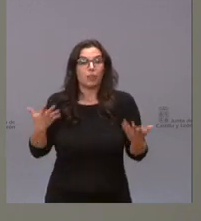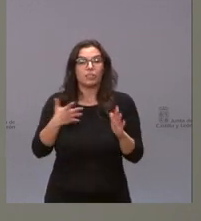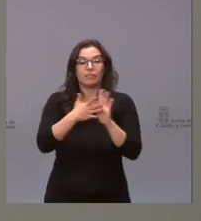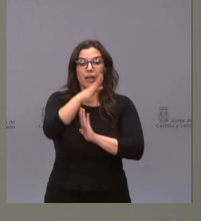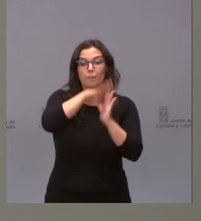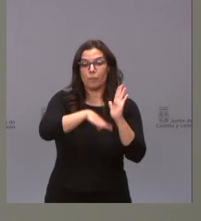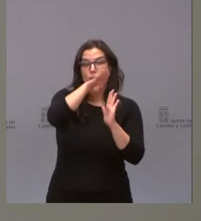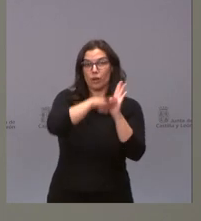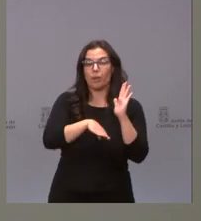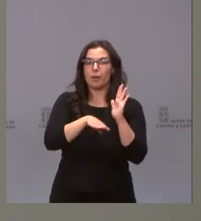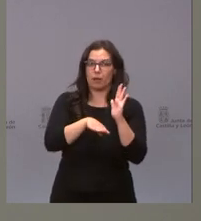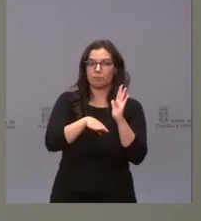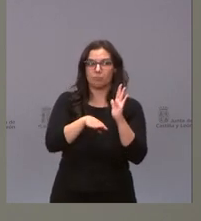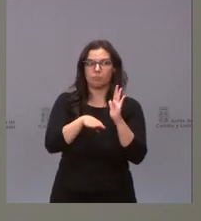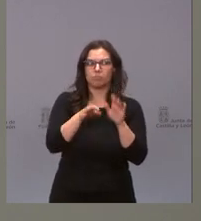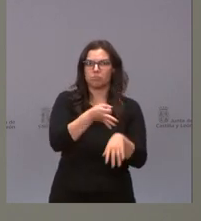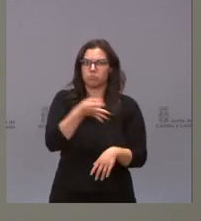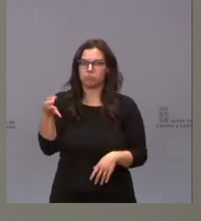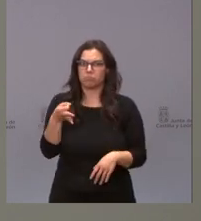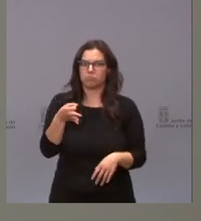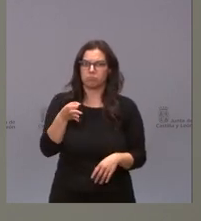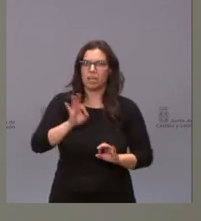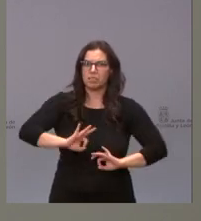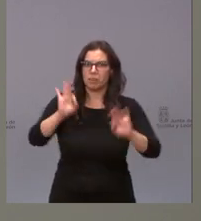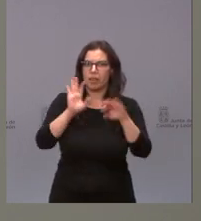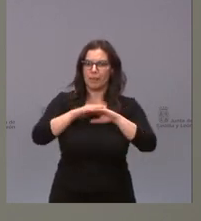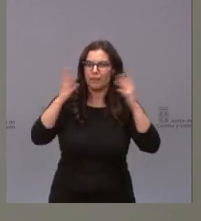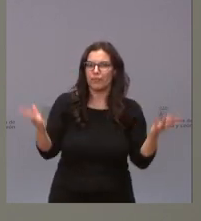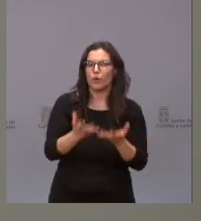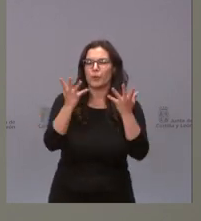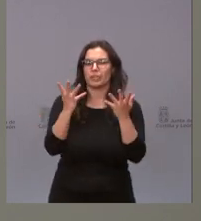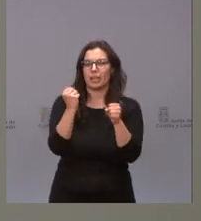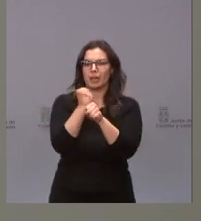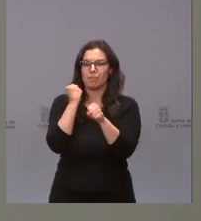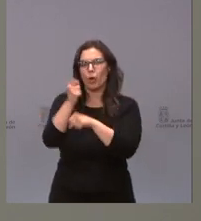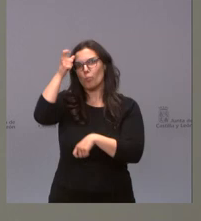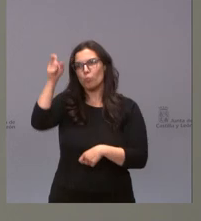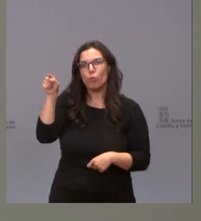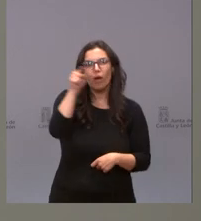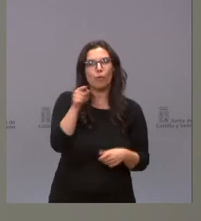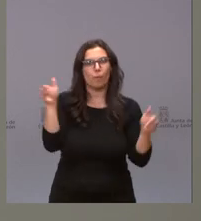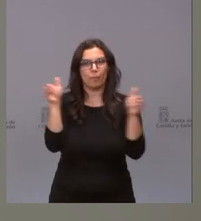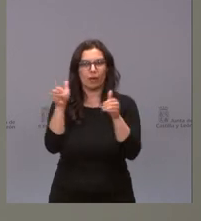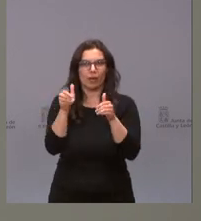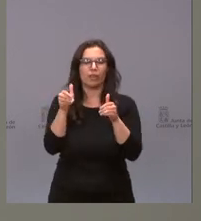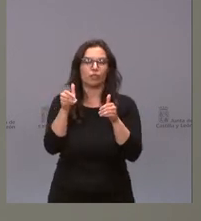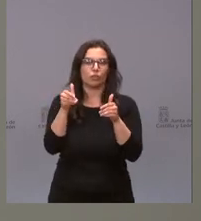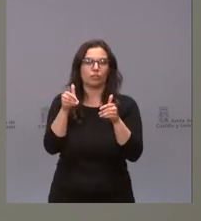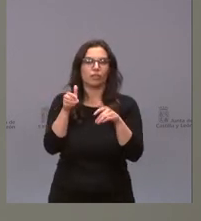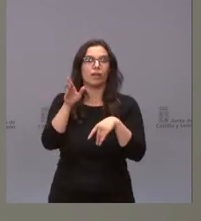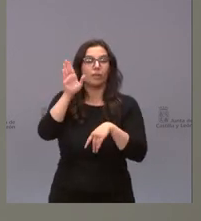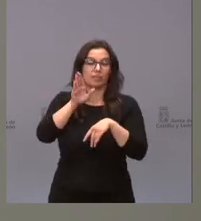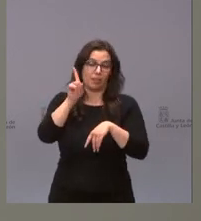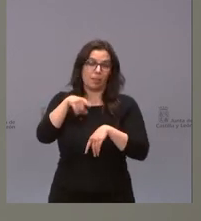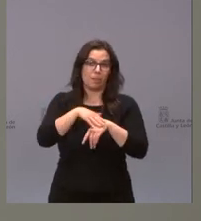programa especialmente efectivo a la hora de fomentar el empleo en nuestros pequeños municipios, contribuyendo al asentamiento de